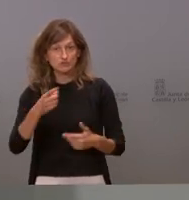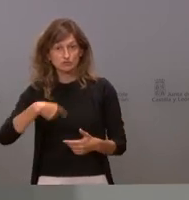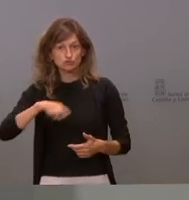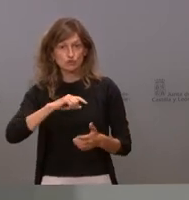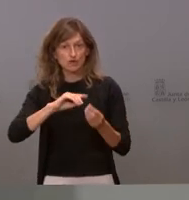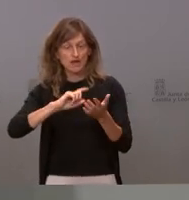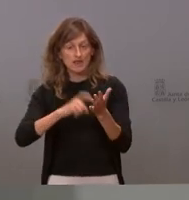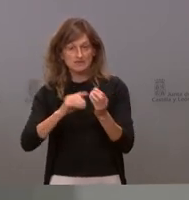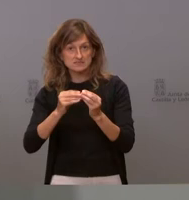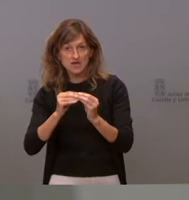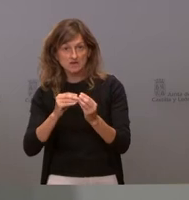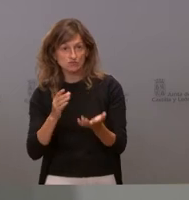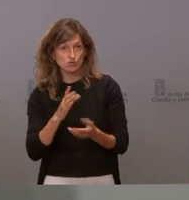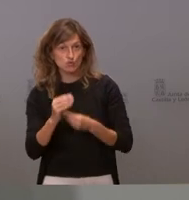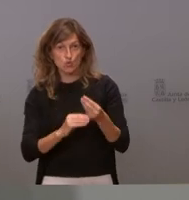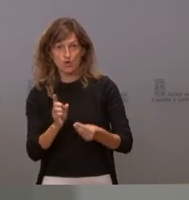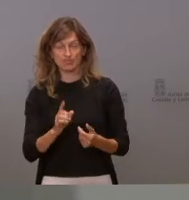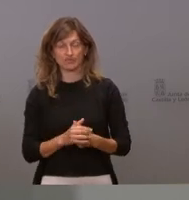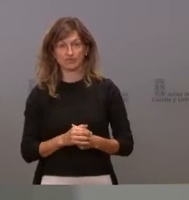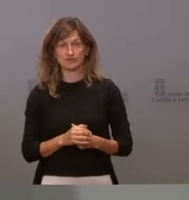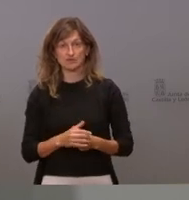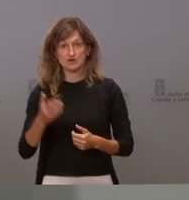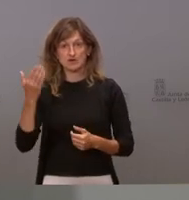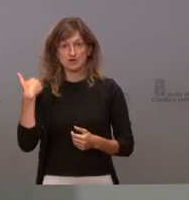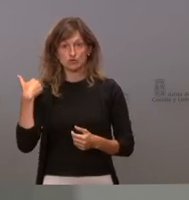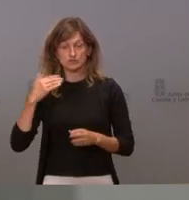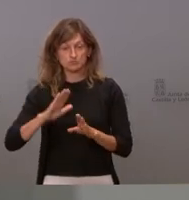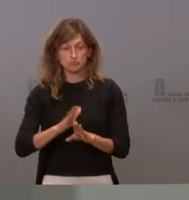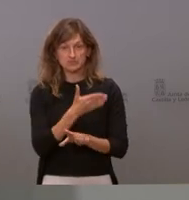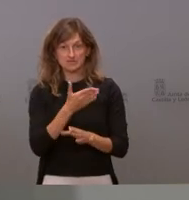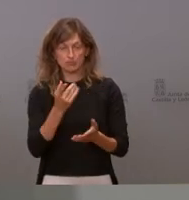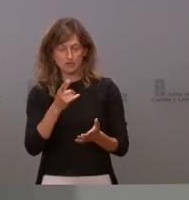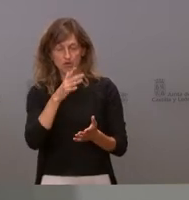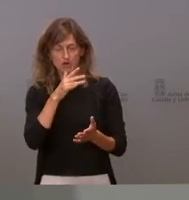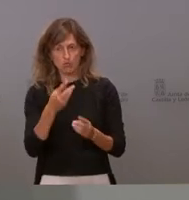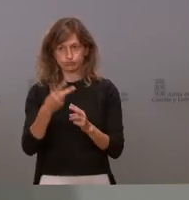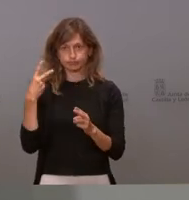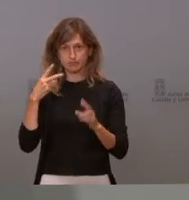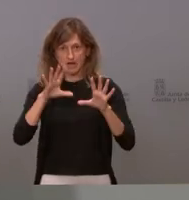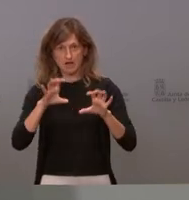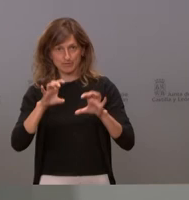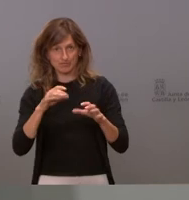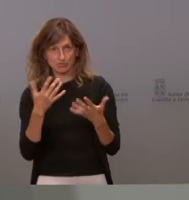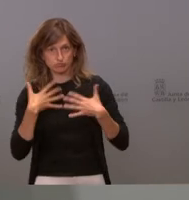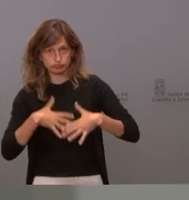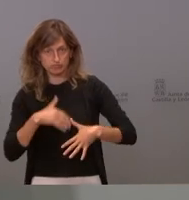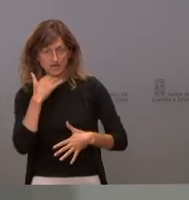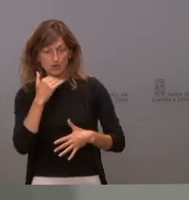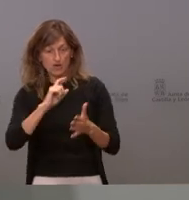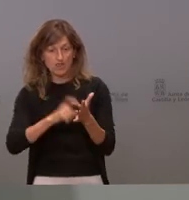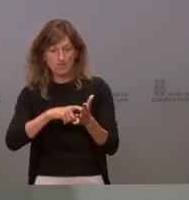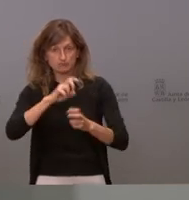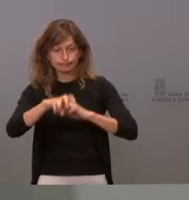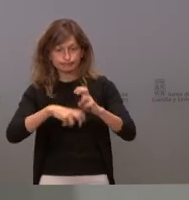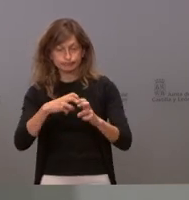legislar oiga mire lo pasado pasado está pero hombre algo tendremos que haber aprendido de esto algo tendremos que cambiar en la legislación